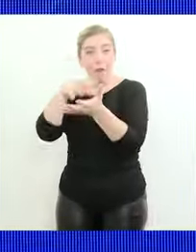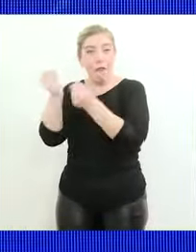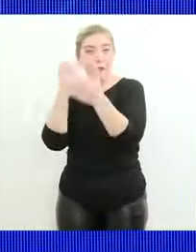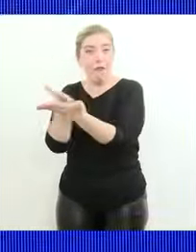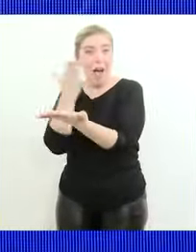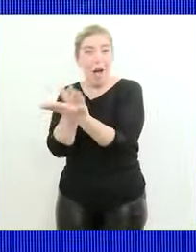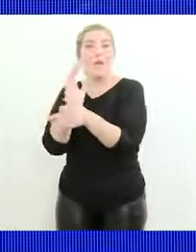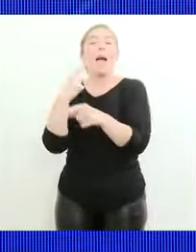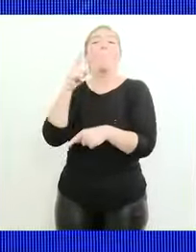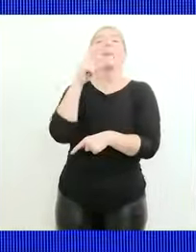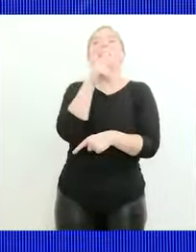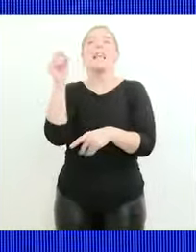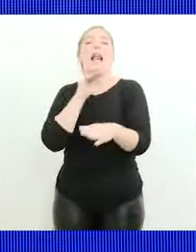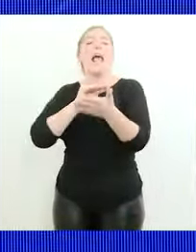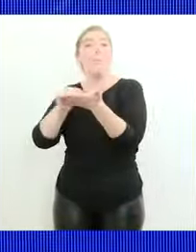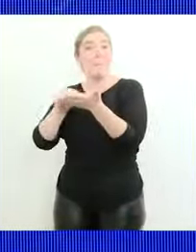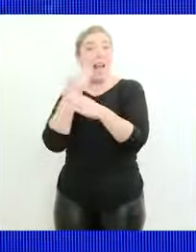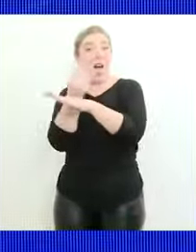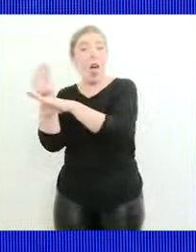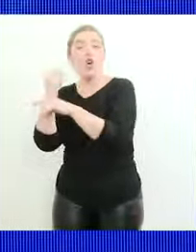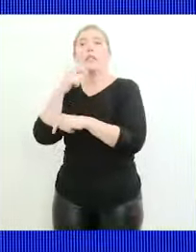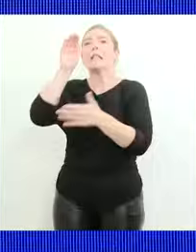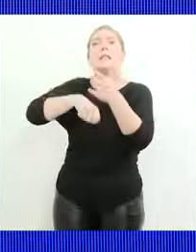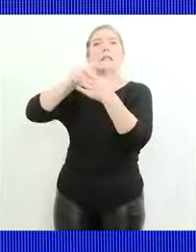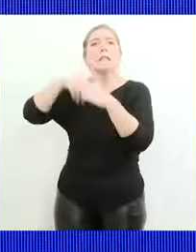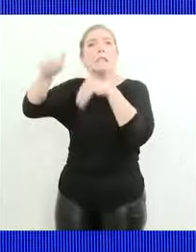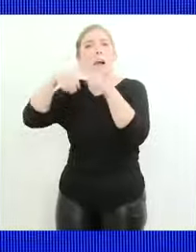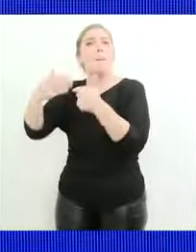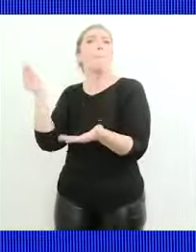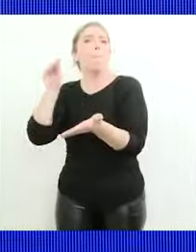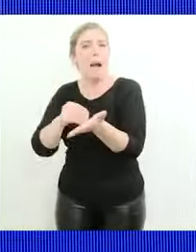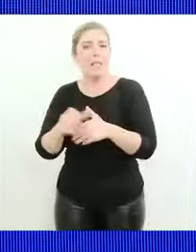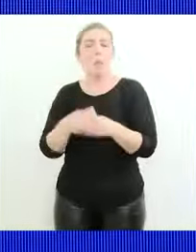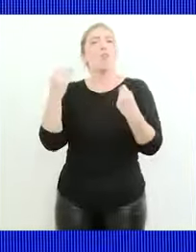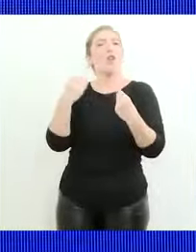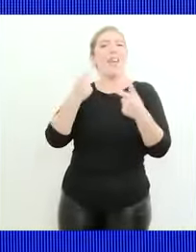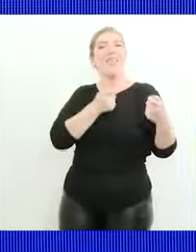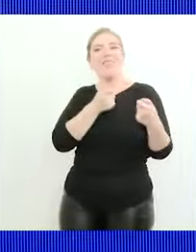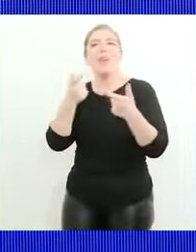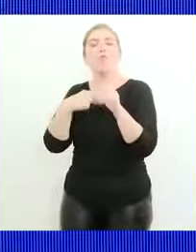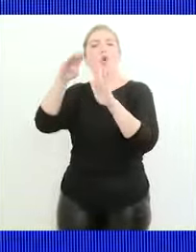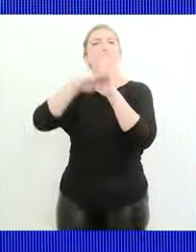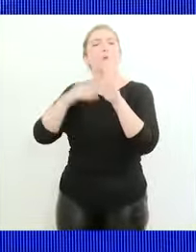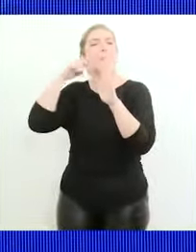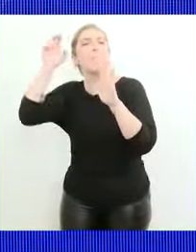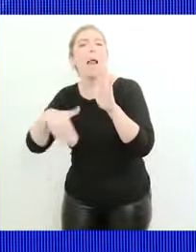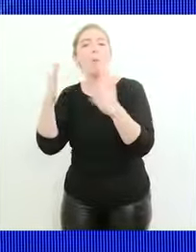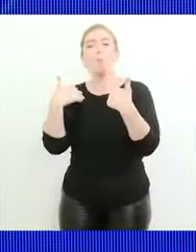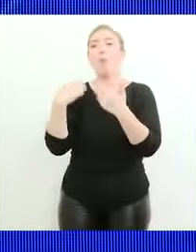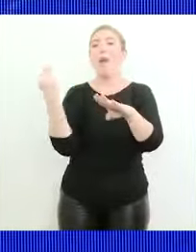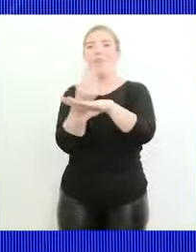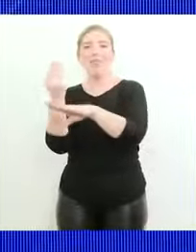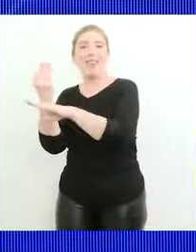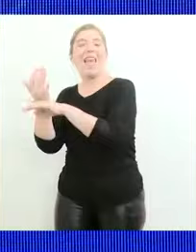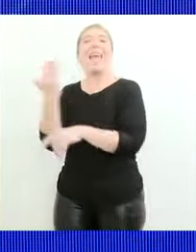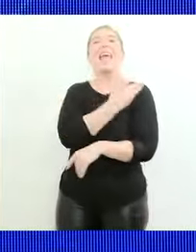360 empleos más ¿por qué? porque le dimos un régimen donde pueden absorber parte de los beneficiarios de programas sociales